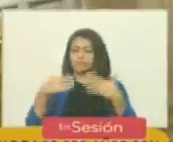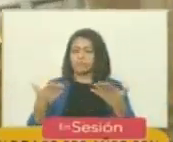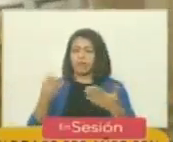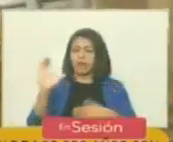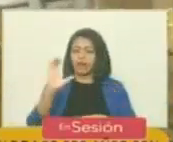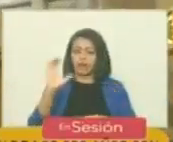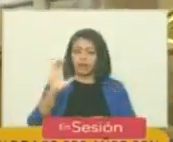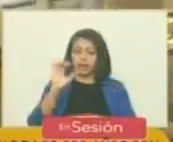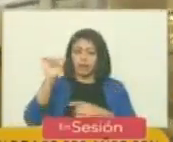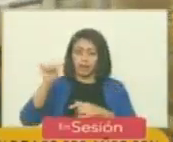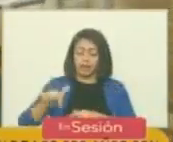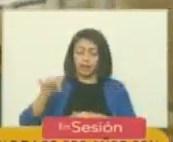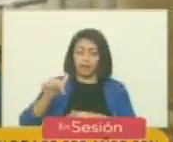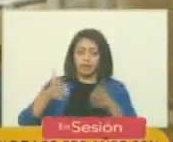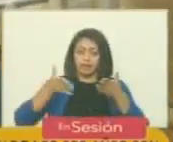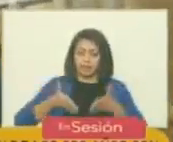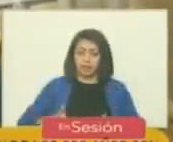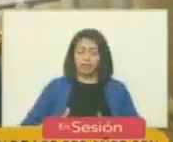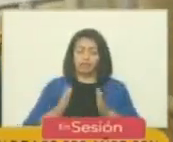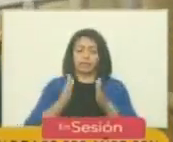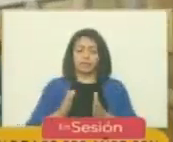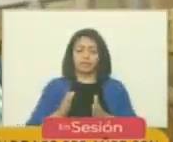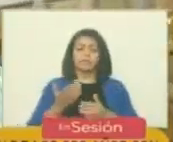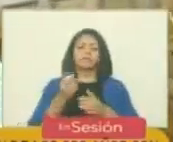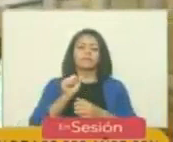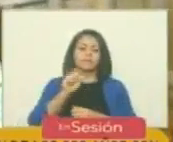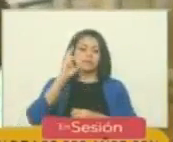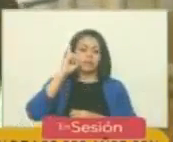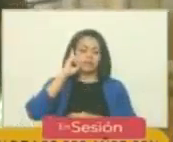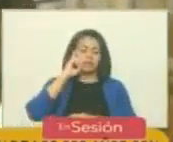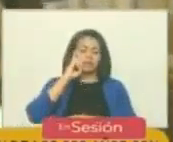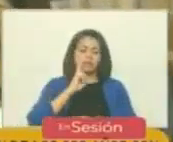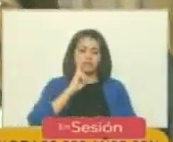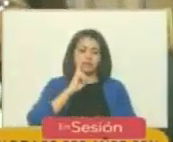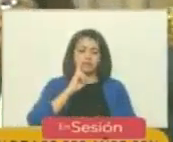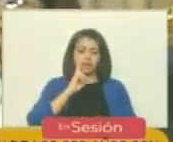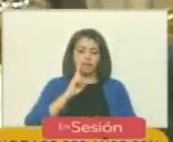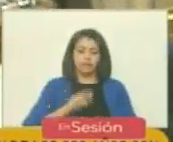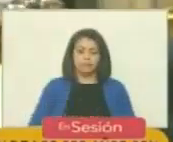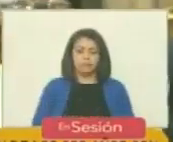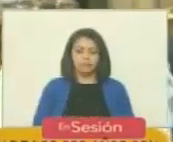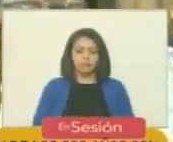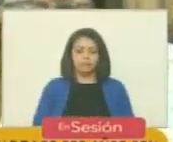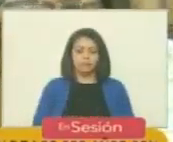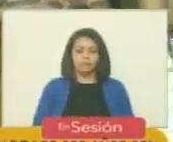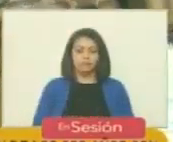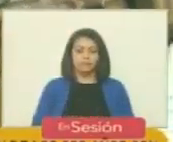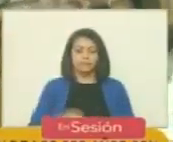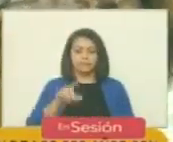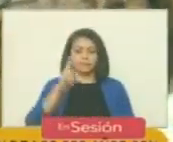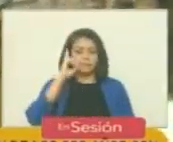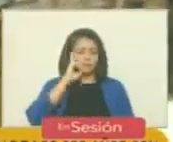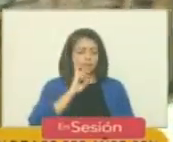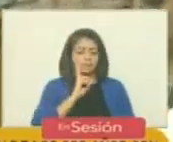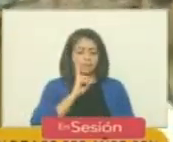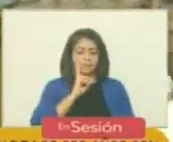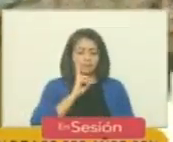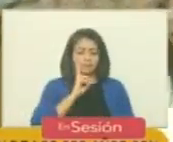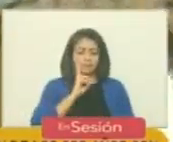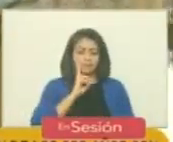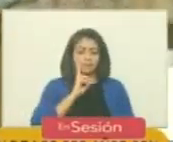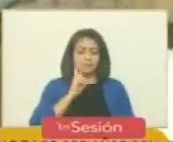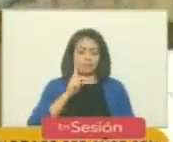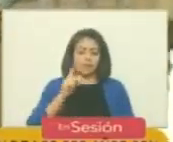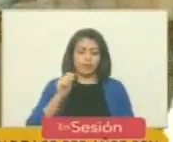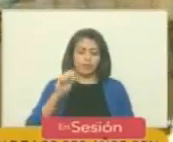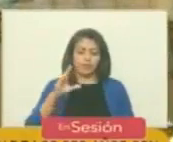Caracas, el nacimiento de Simón José Antonio, de la Santísima Trinidad, Bolívar y